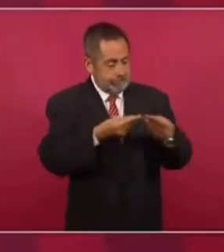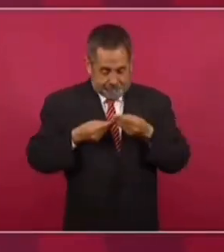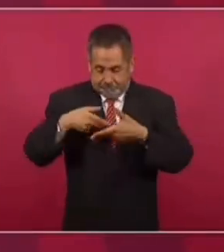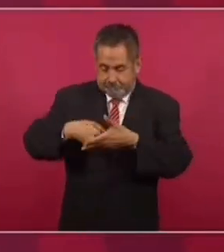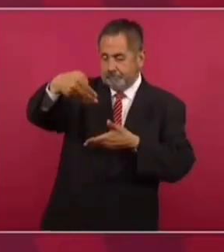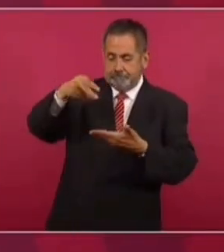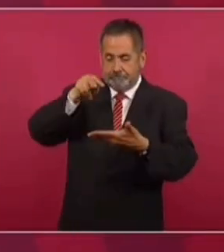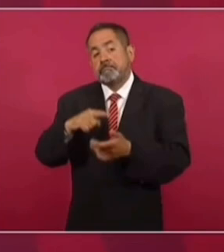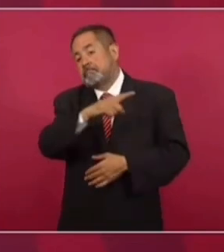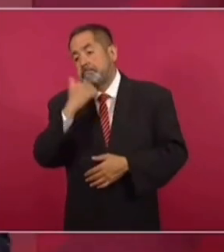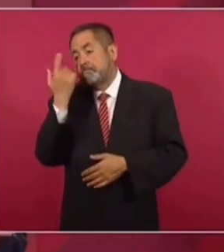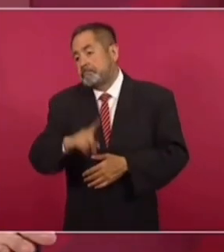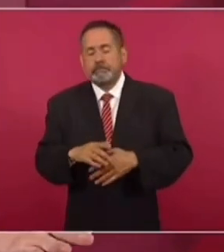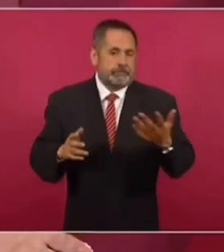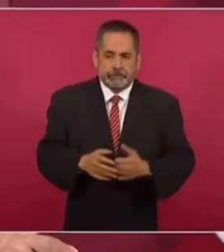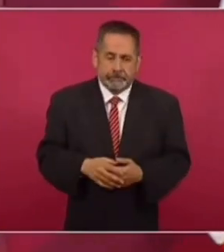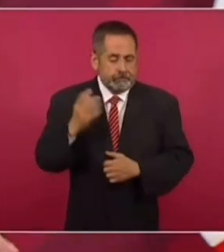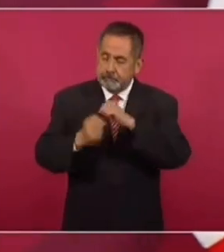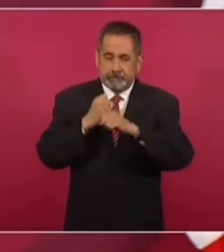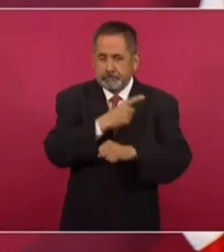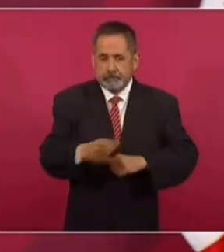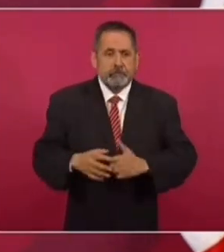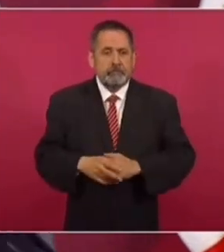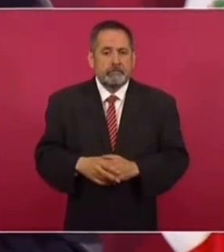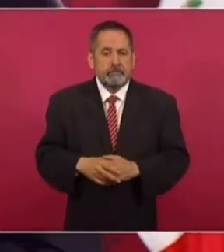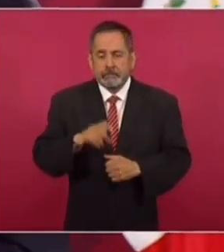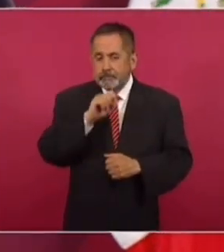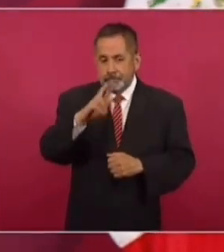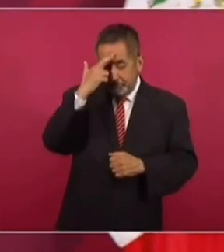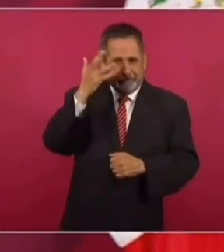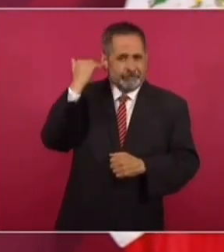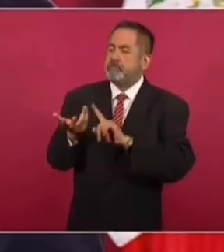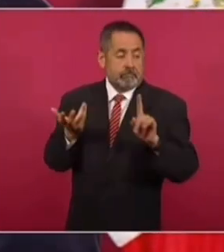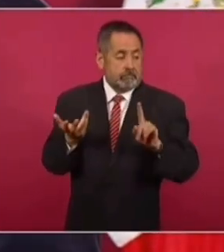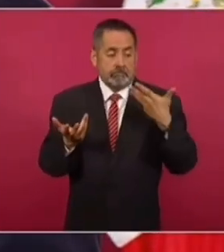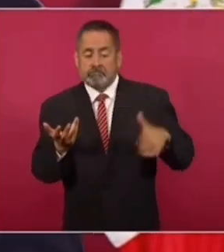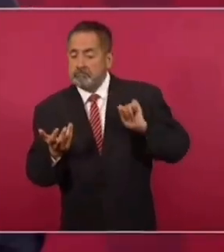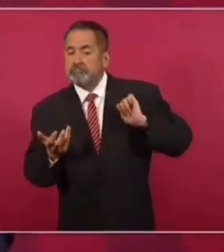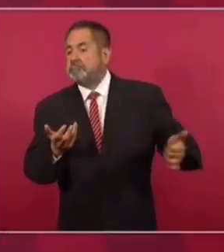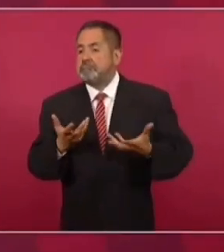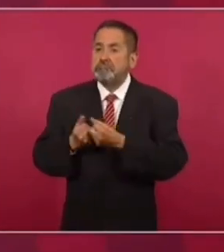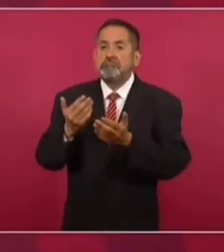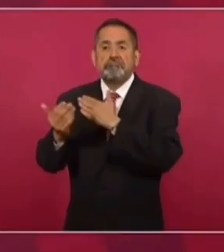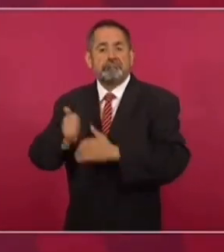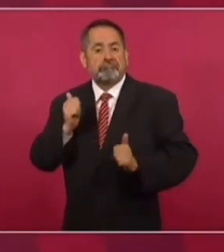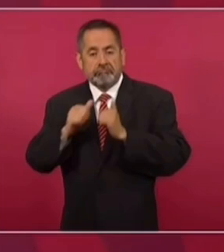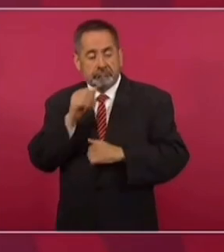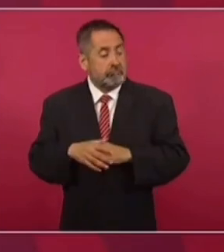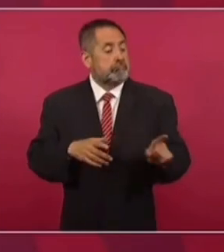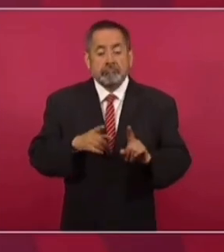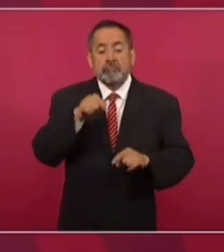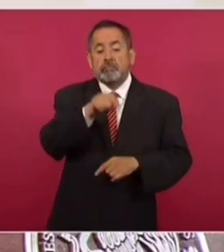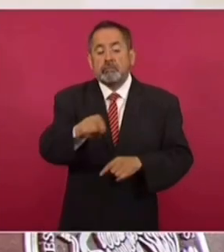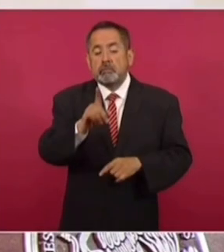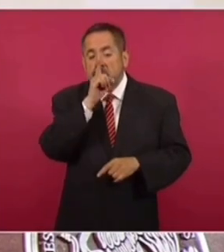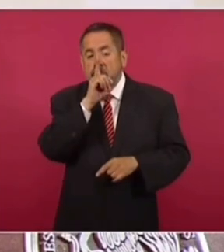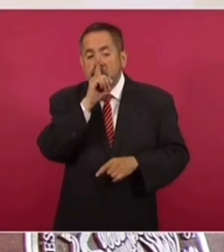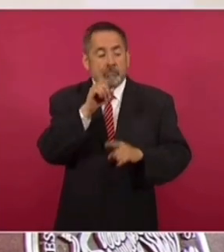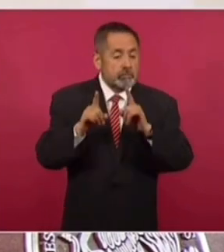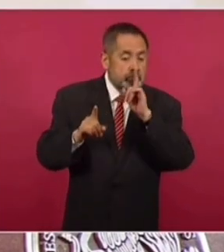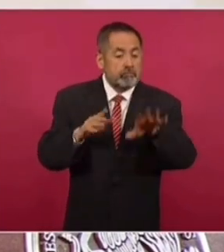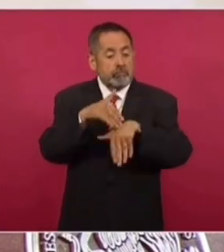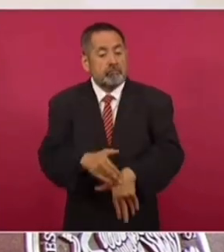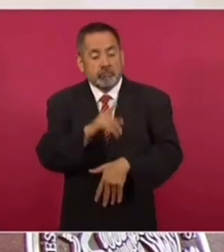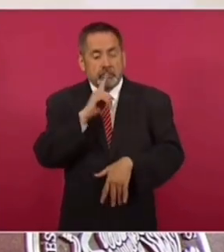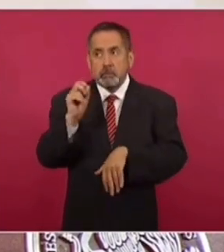Durante mucho tiempo. Lo mismo. Es que se mueve, no sale en la foto. Garrótese de ahí, quédese callado. Hasta